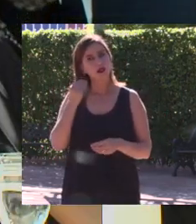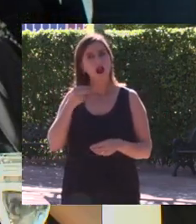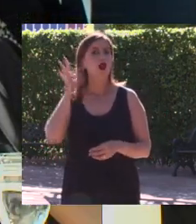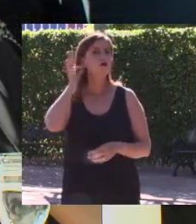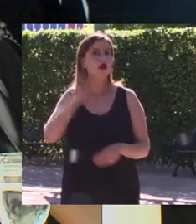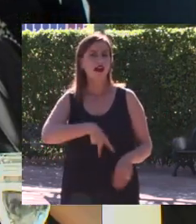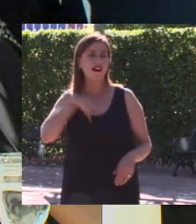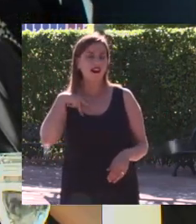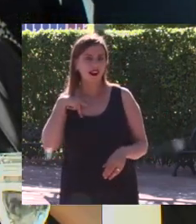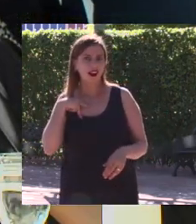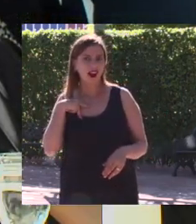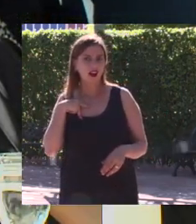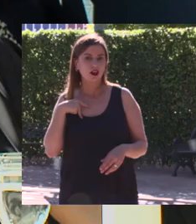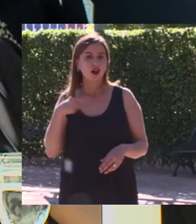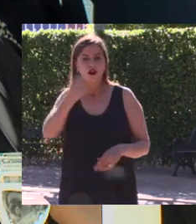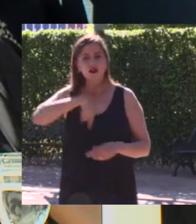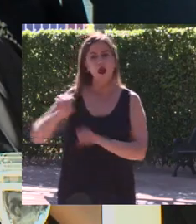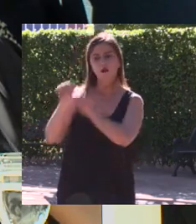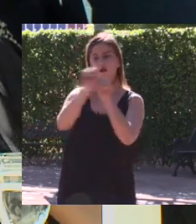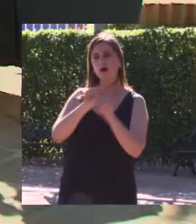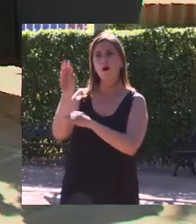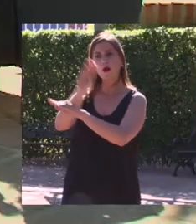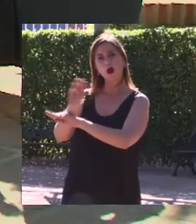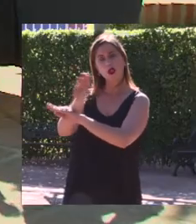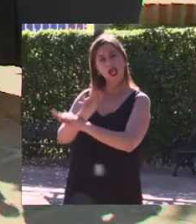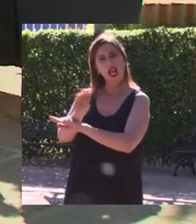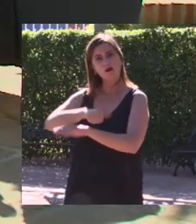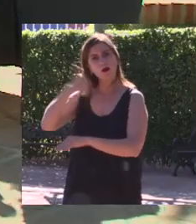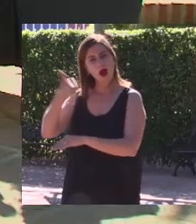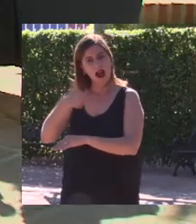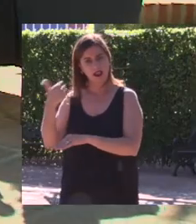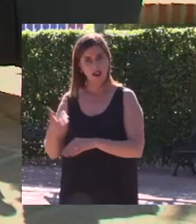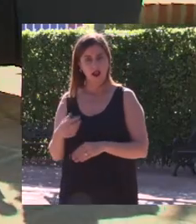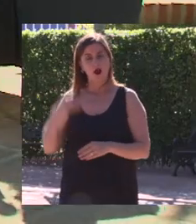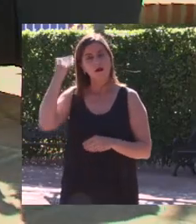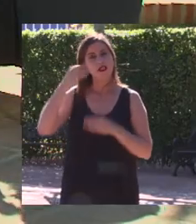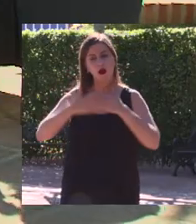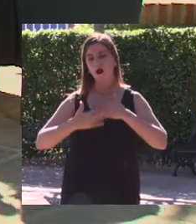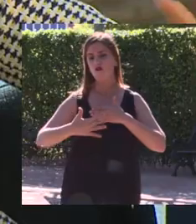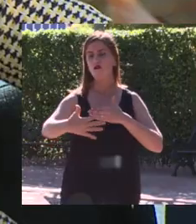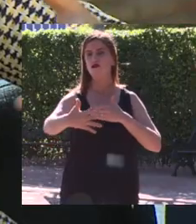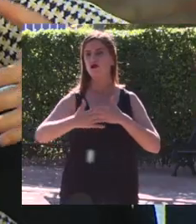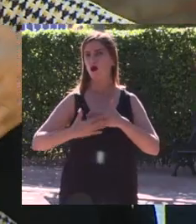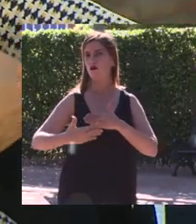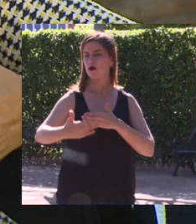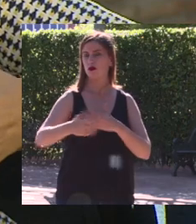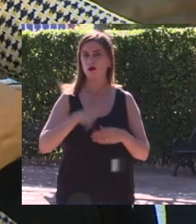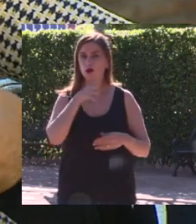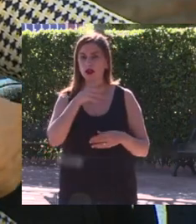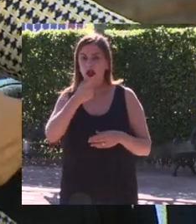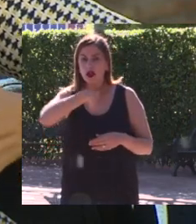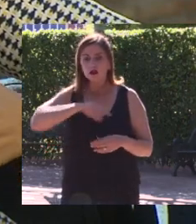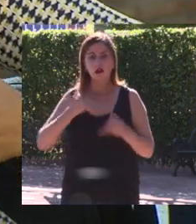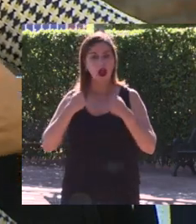general somos más protectoras somos personas que pensamos más a futuro seguramente es porque nosotras pues al